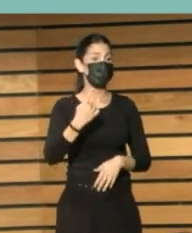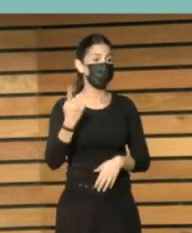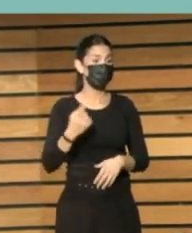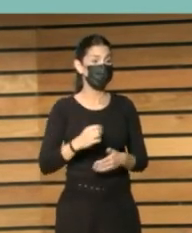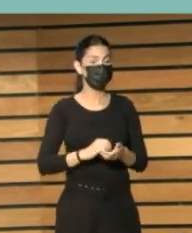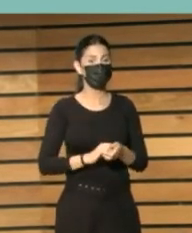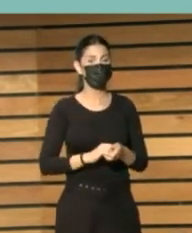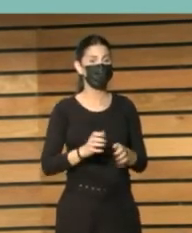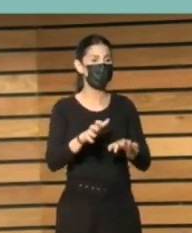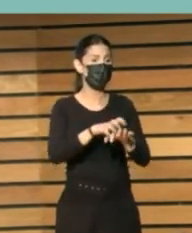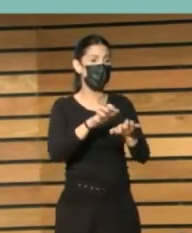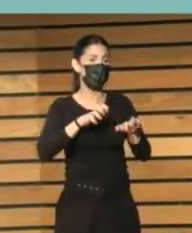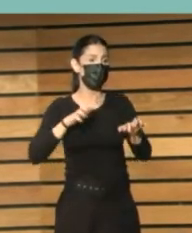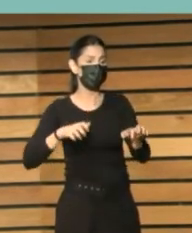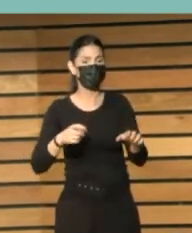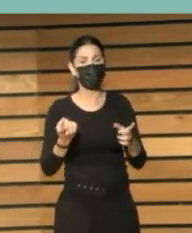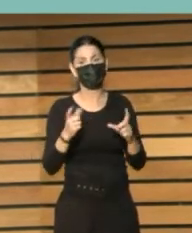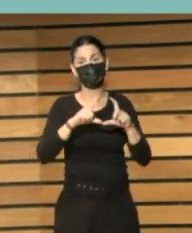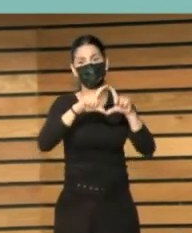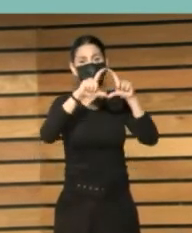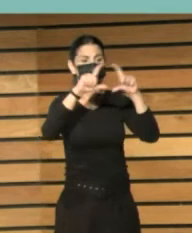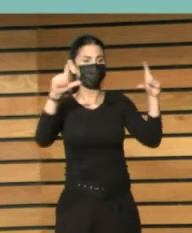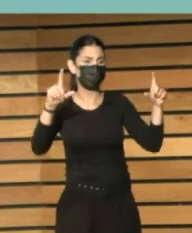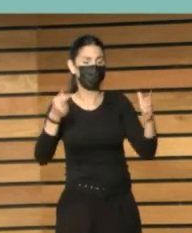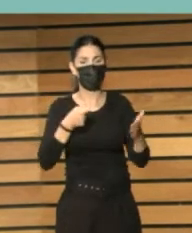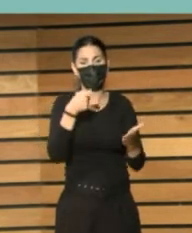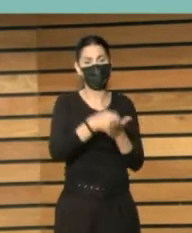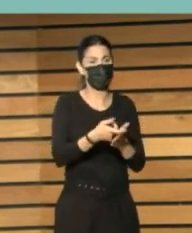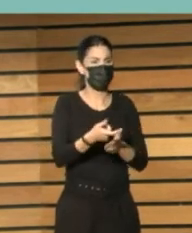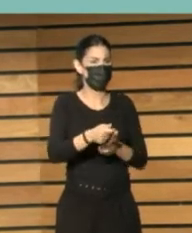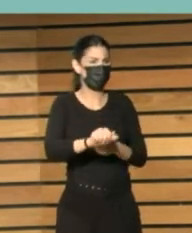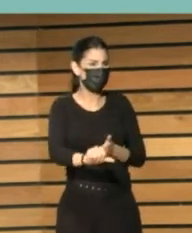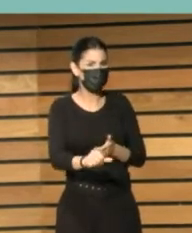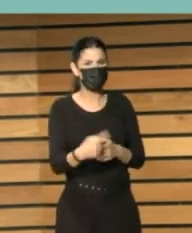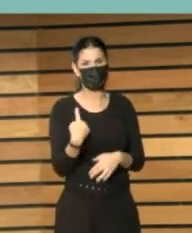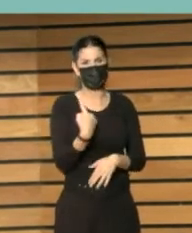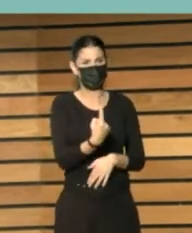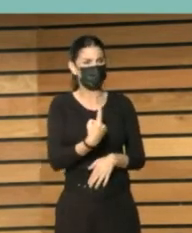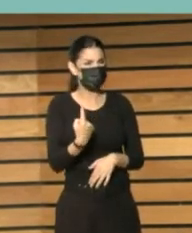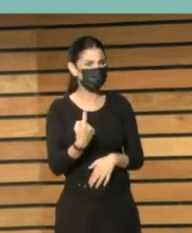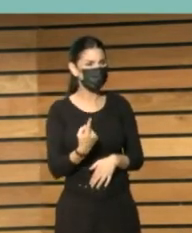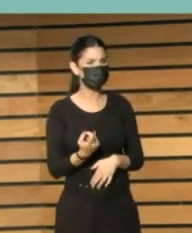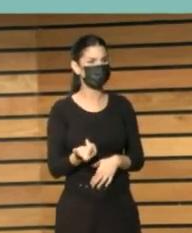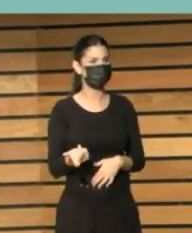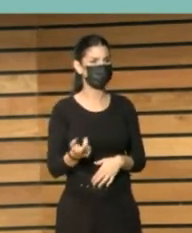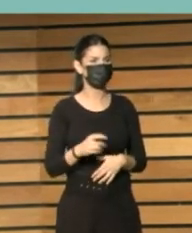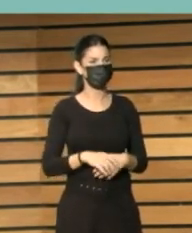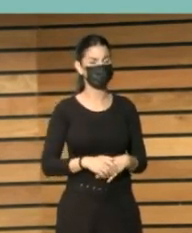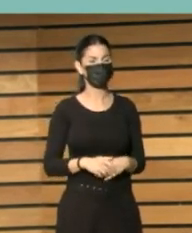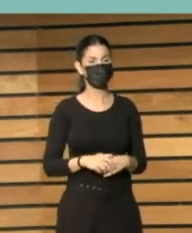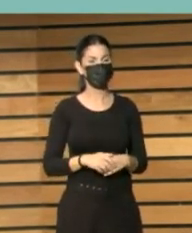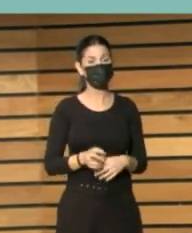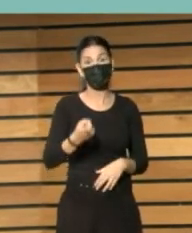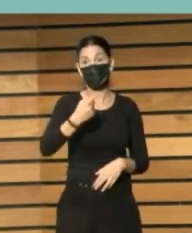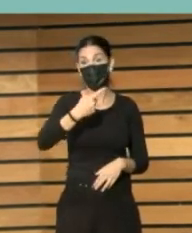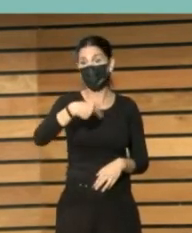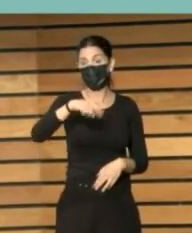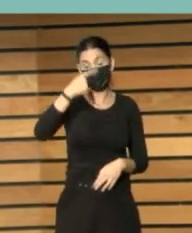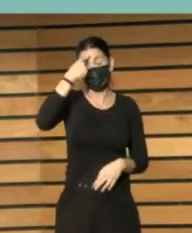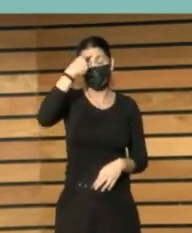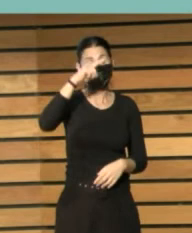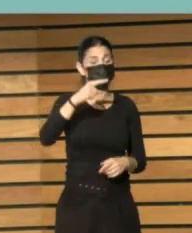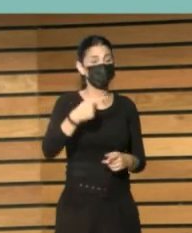parte de las veces desamparados de su administración, mal pagados, en fin, nada que no conozcamos, que no compartamos